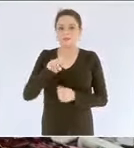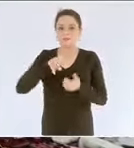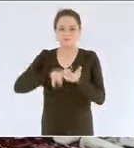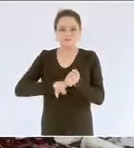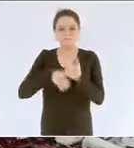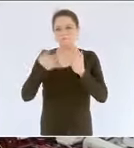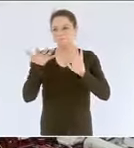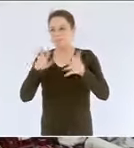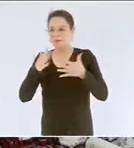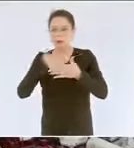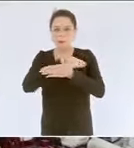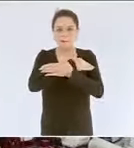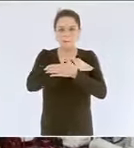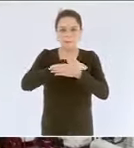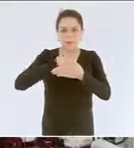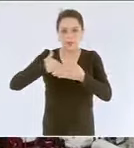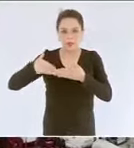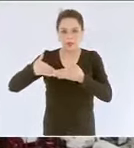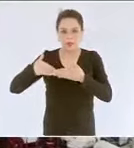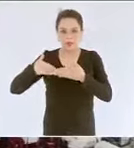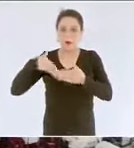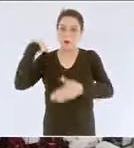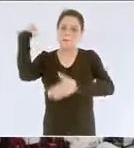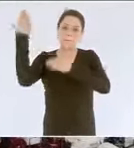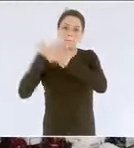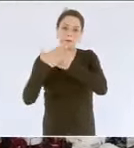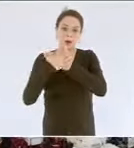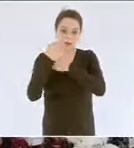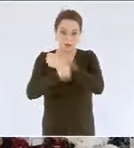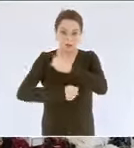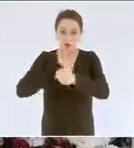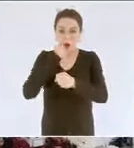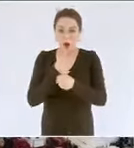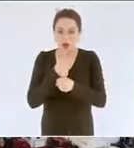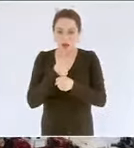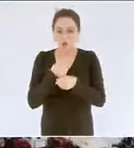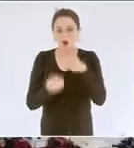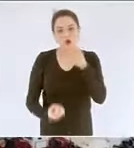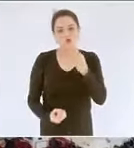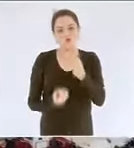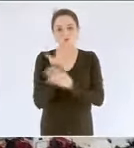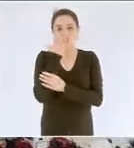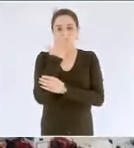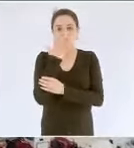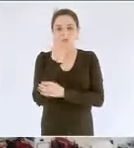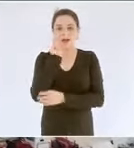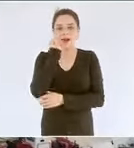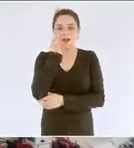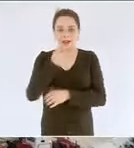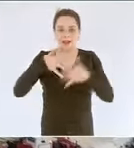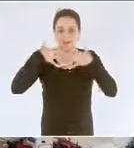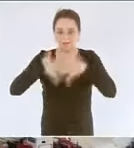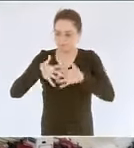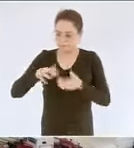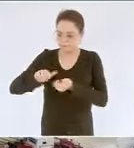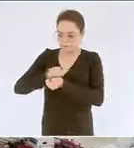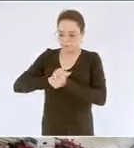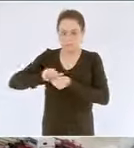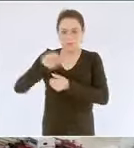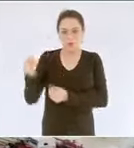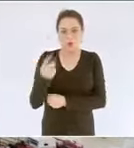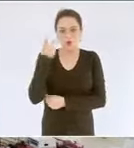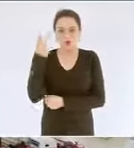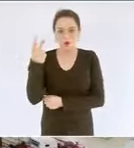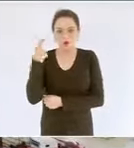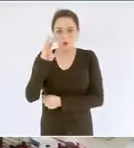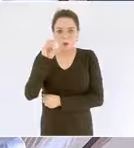mediados del año próximo la nueva refinería de Dos Bocas paraíso Tabasco